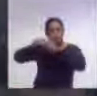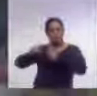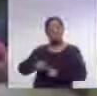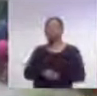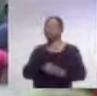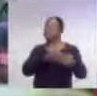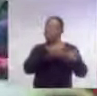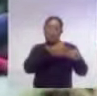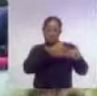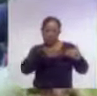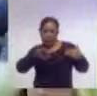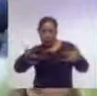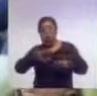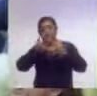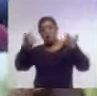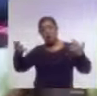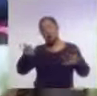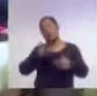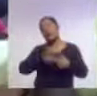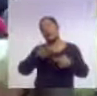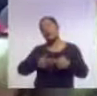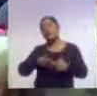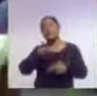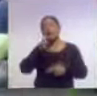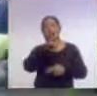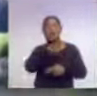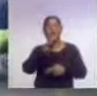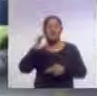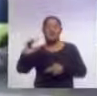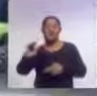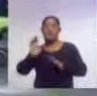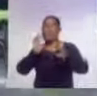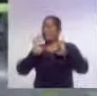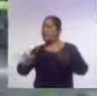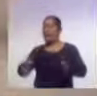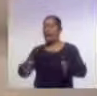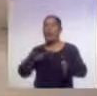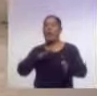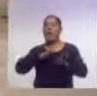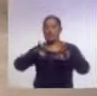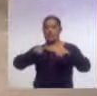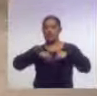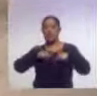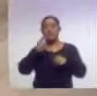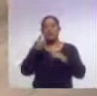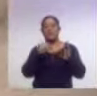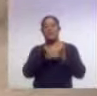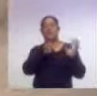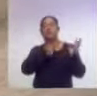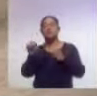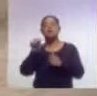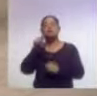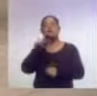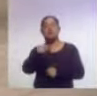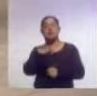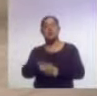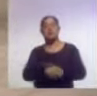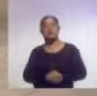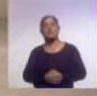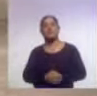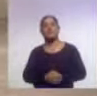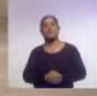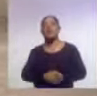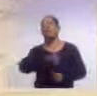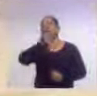la época de Venustino Carranza, cuando se establece ya la adopción en 1917, a raíz, pues,